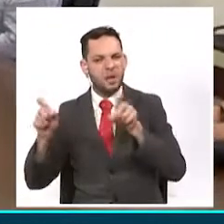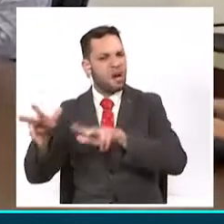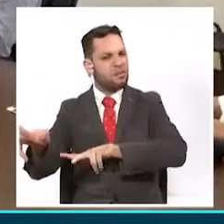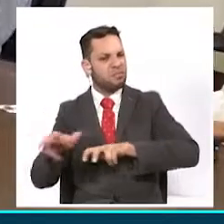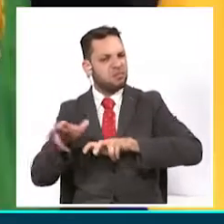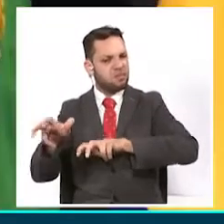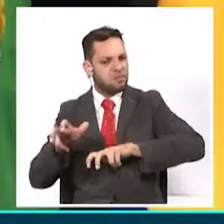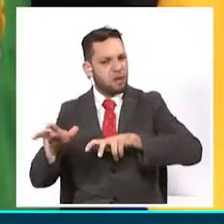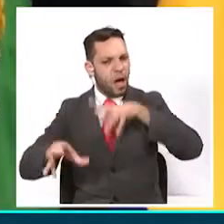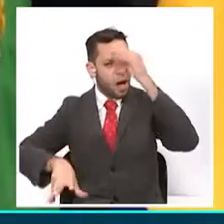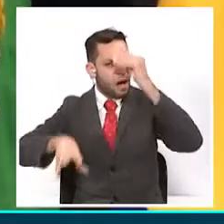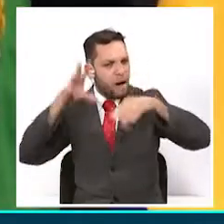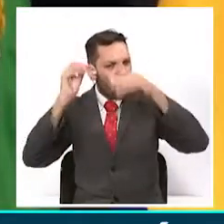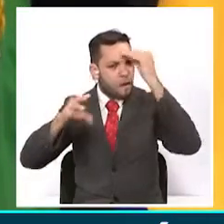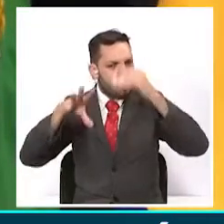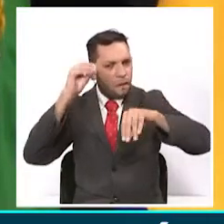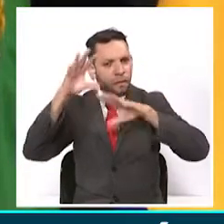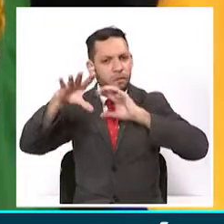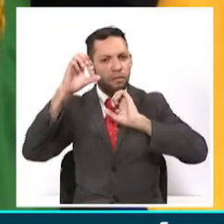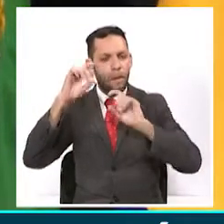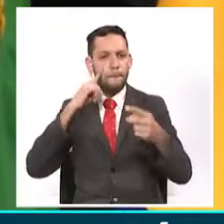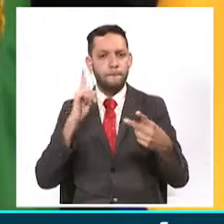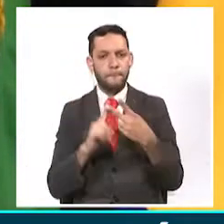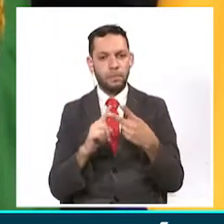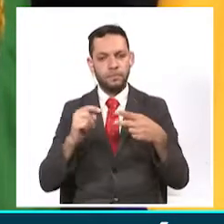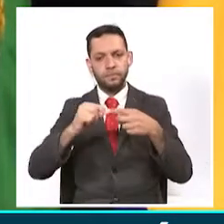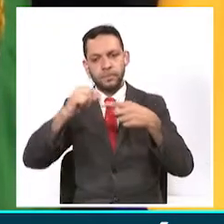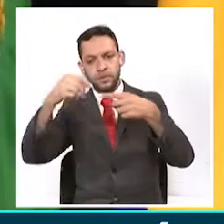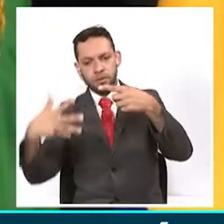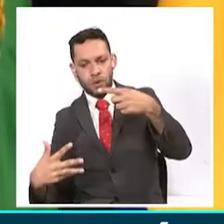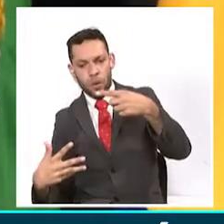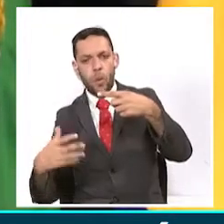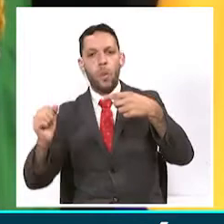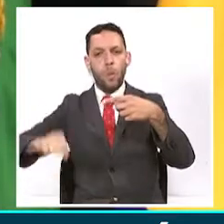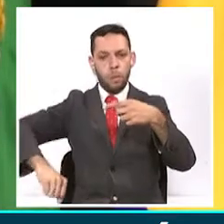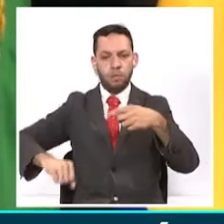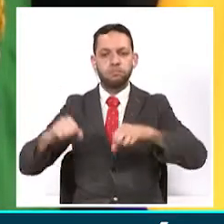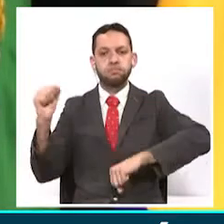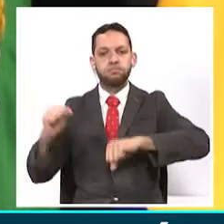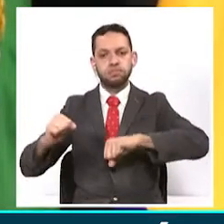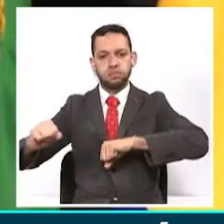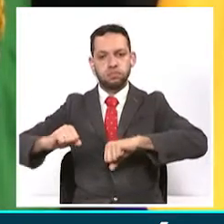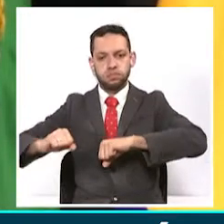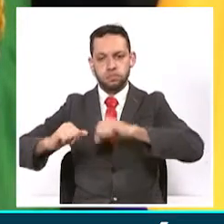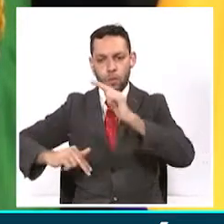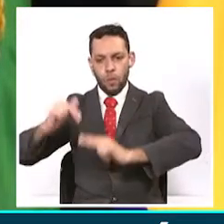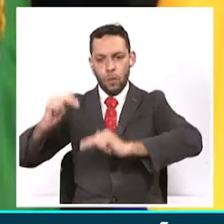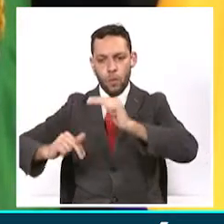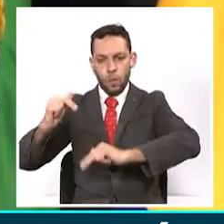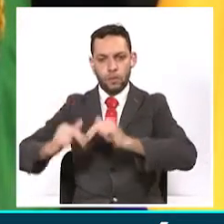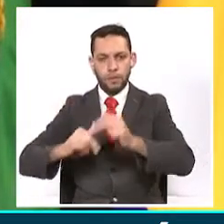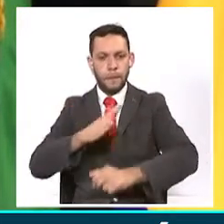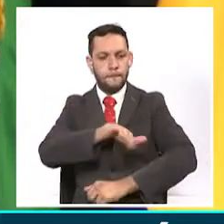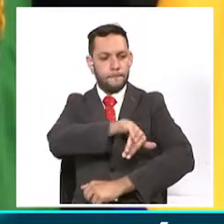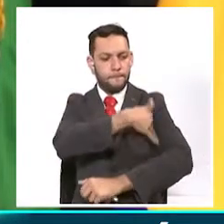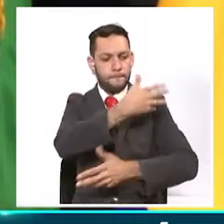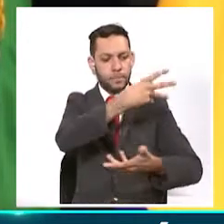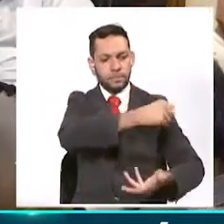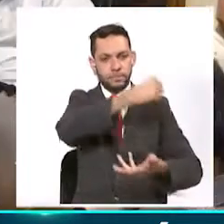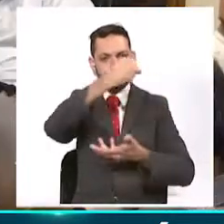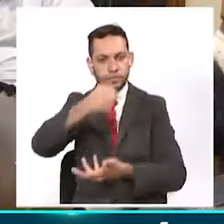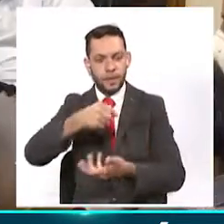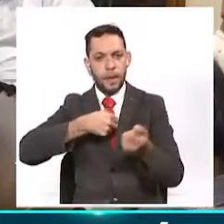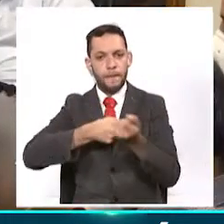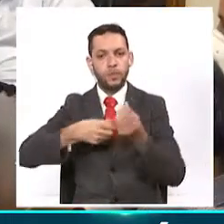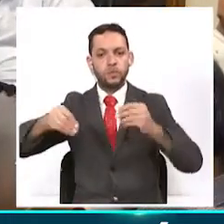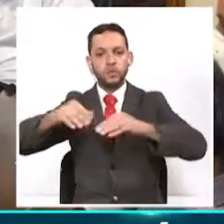tiene varios componentes. Uno, la construcción por parte del Ministerio del Interior, el aporte de los terrenos por